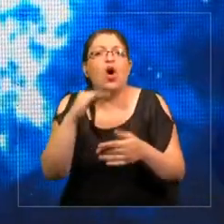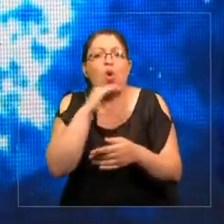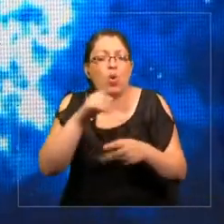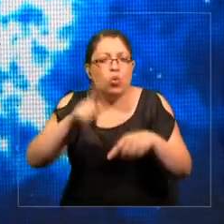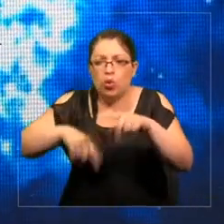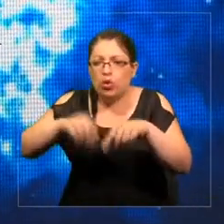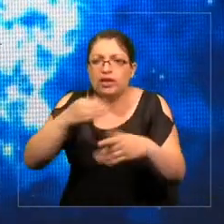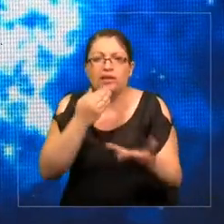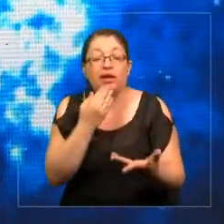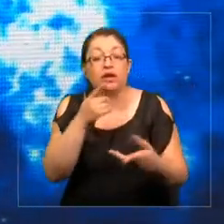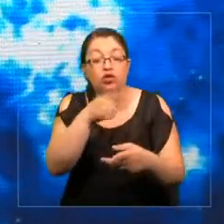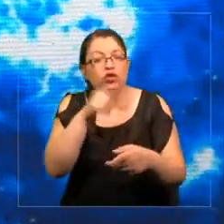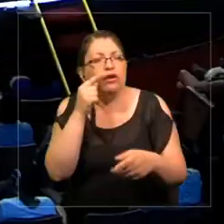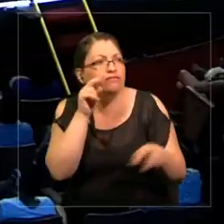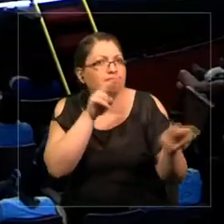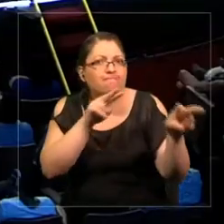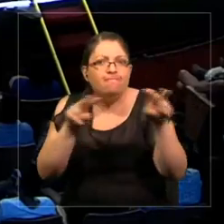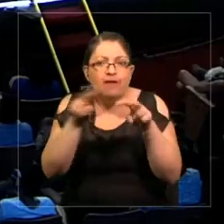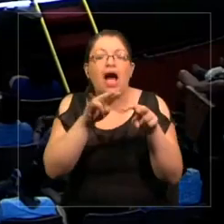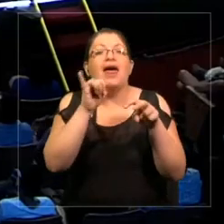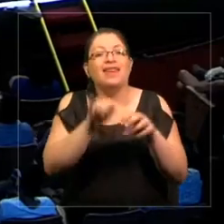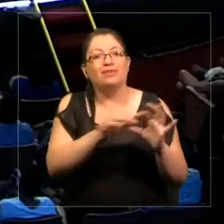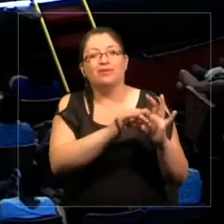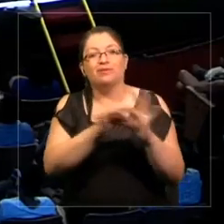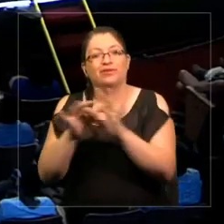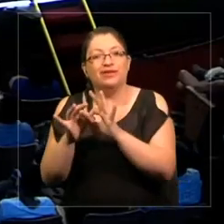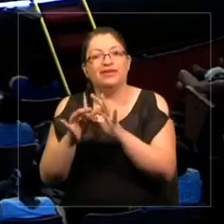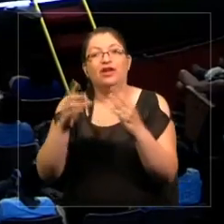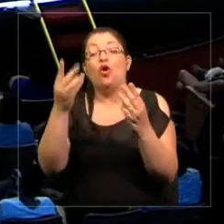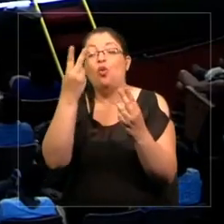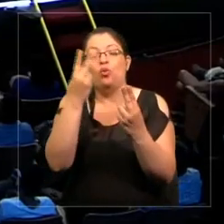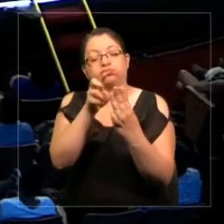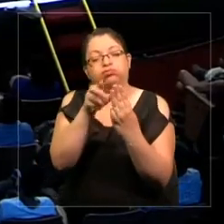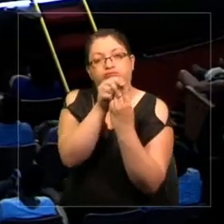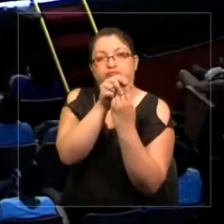van a tener un efecto finalmente en cada una de las tres partes.